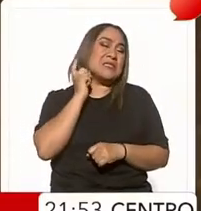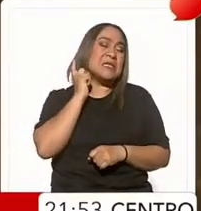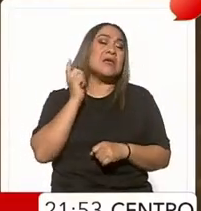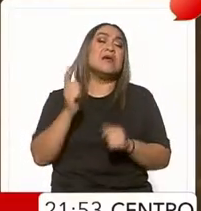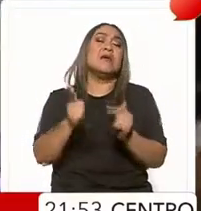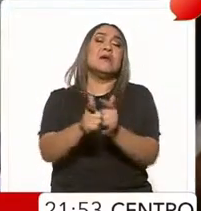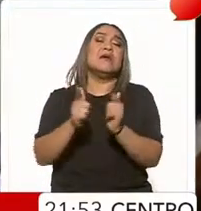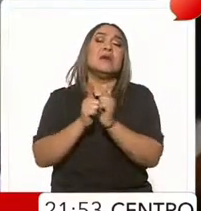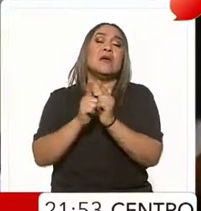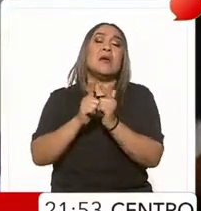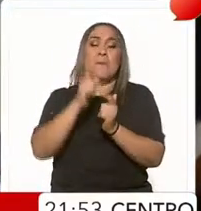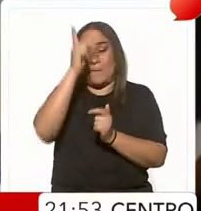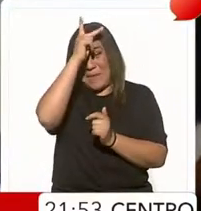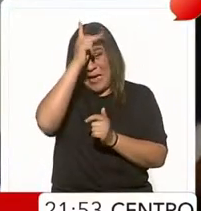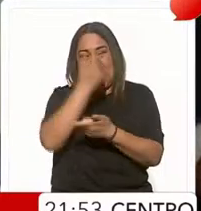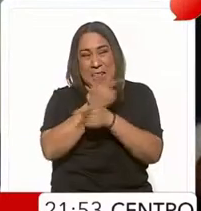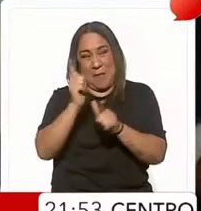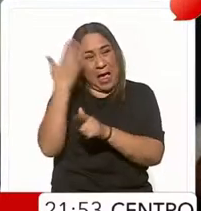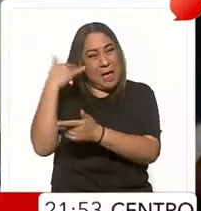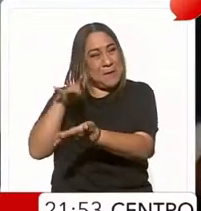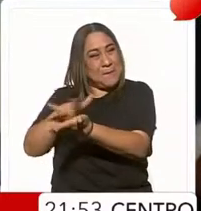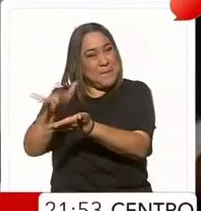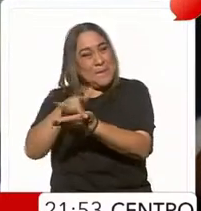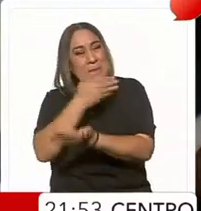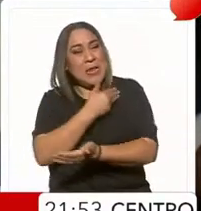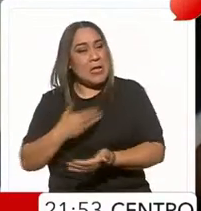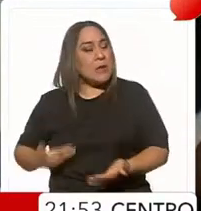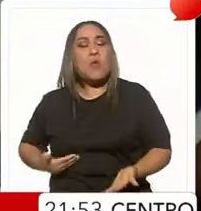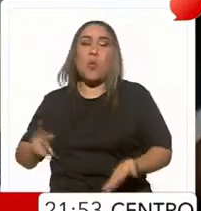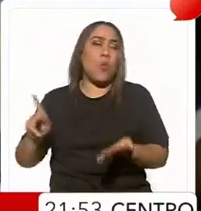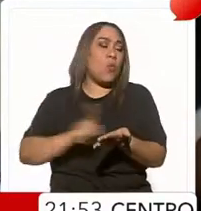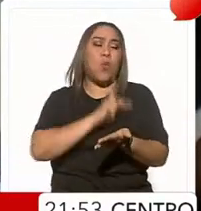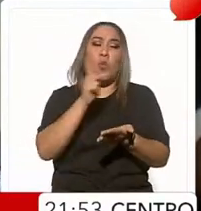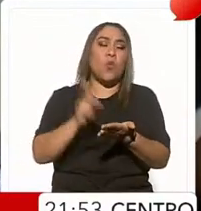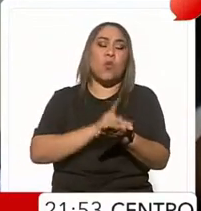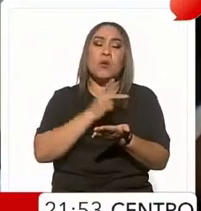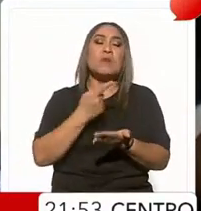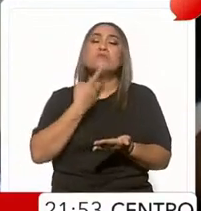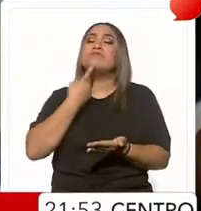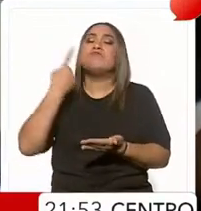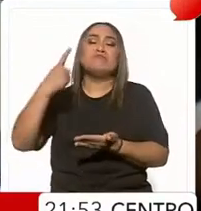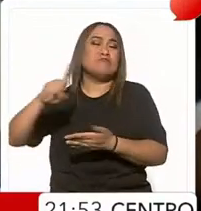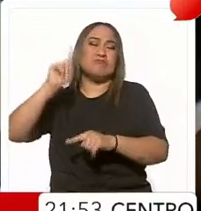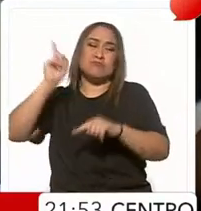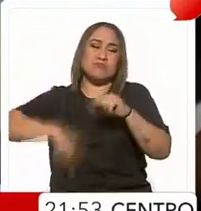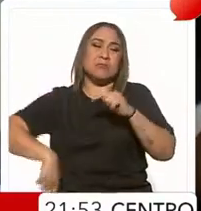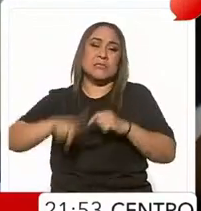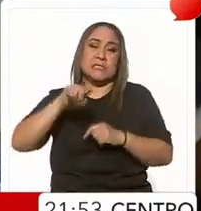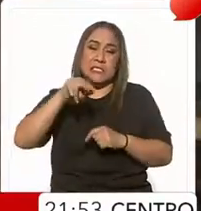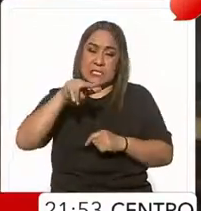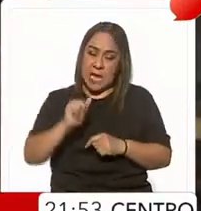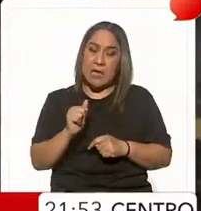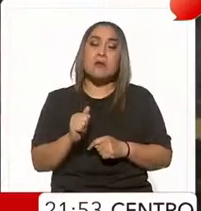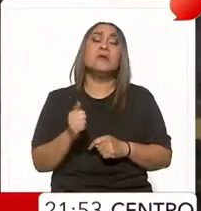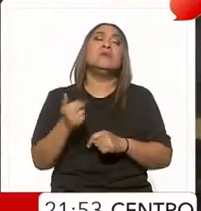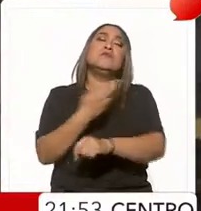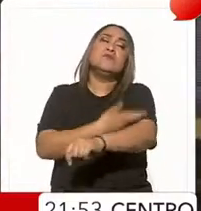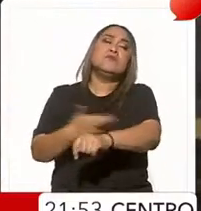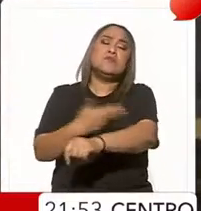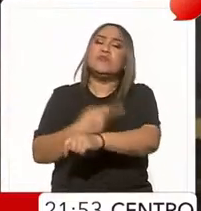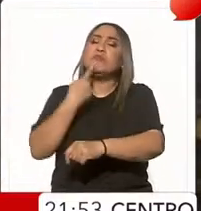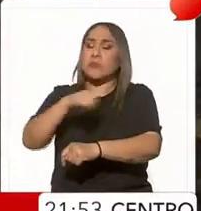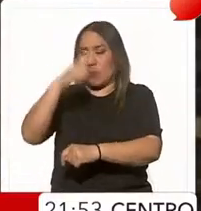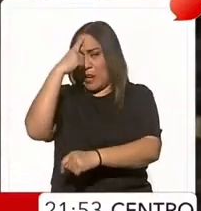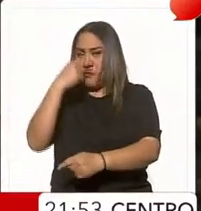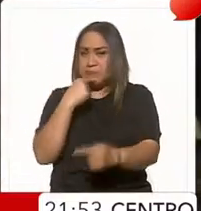Libre que apoyaba a la presidenta presentó una moción de vacancia en contra de Dina Boluarte la petición pretende abrir el